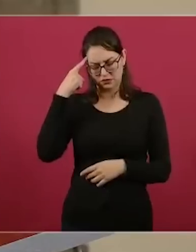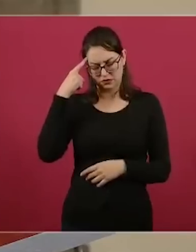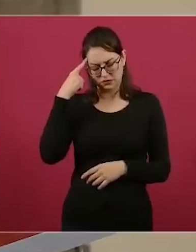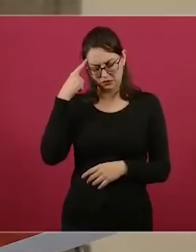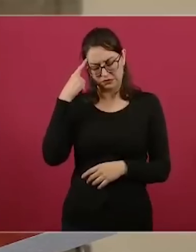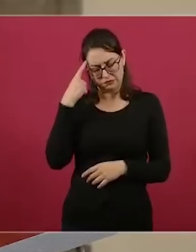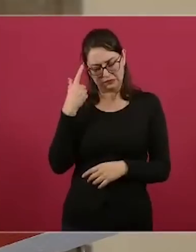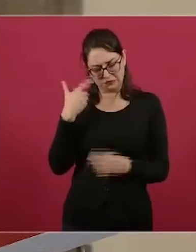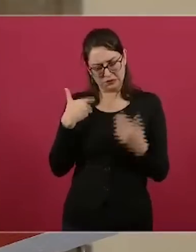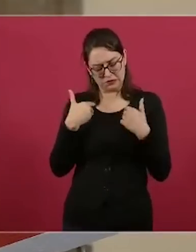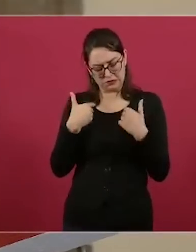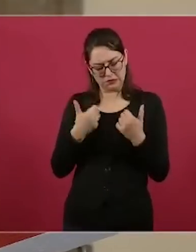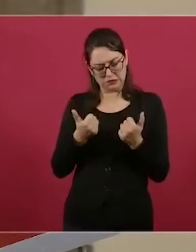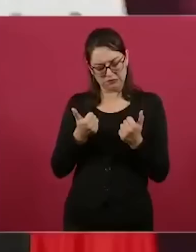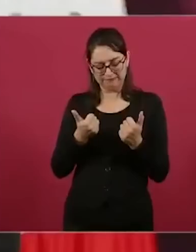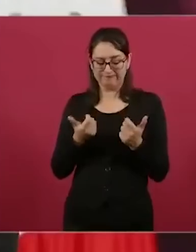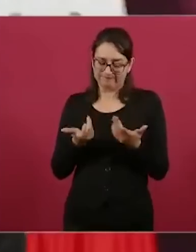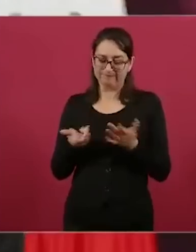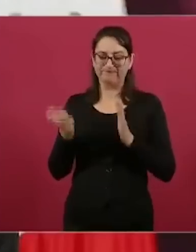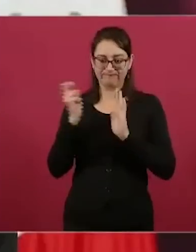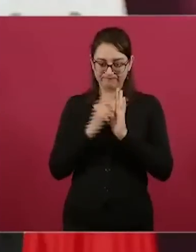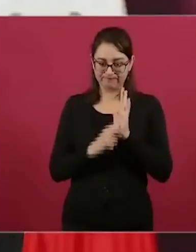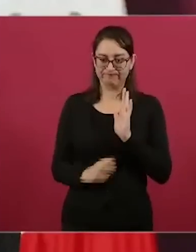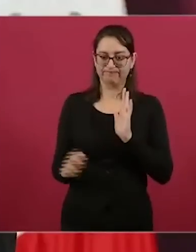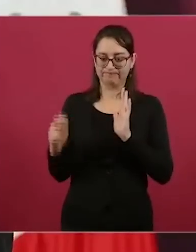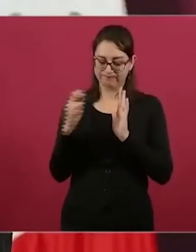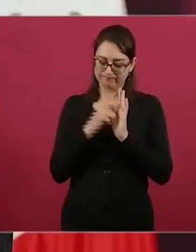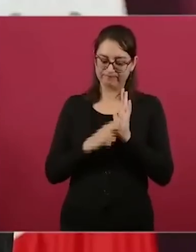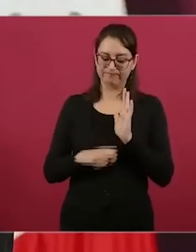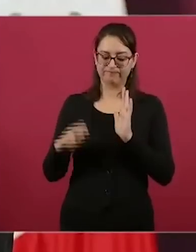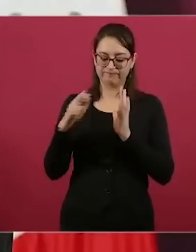y por eso insisto mucho en los jóvenes